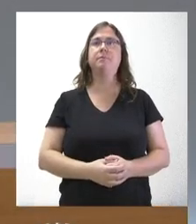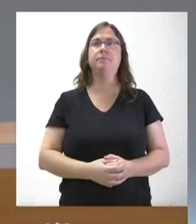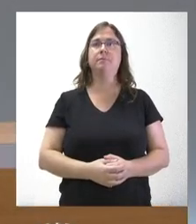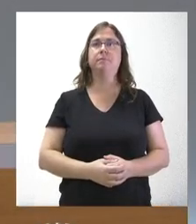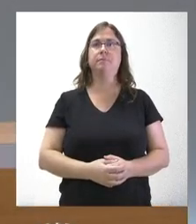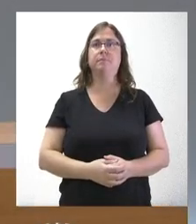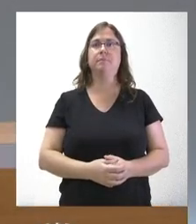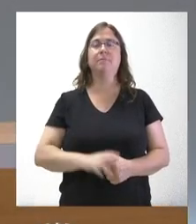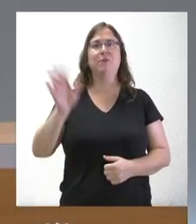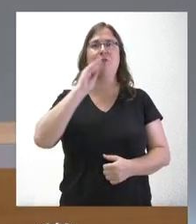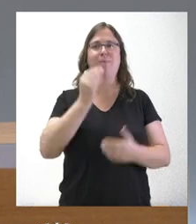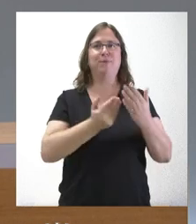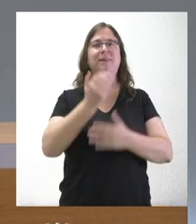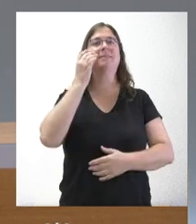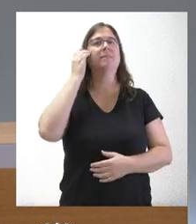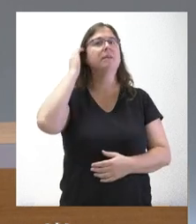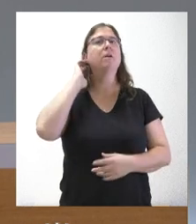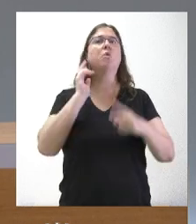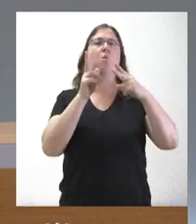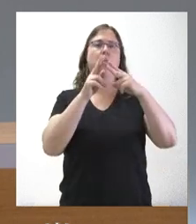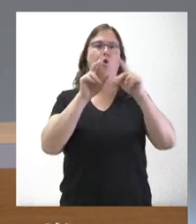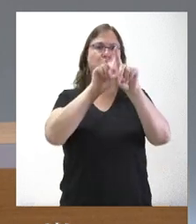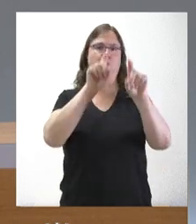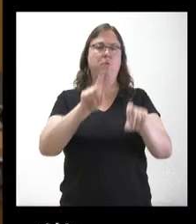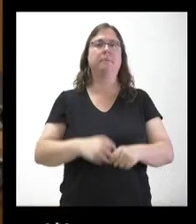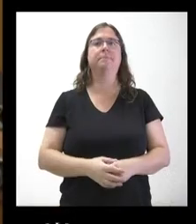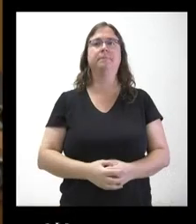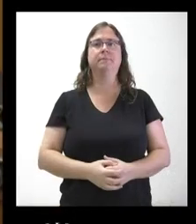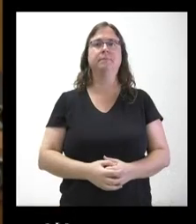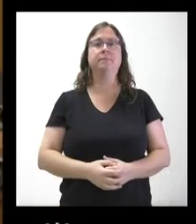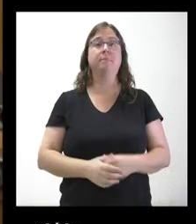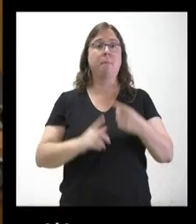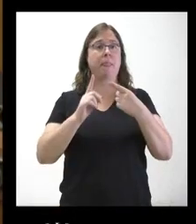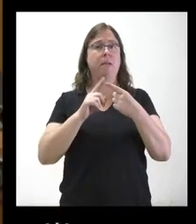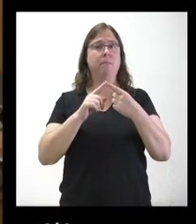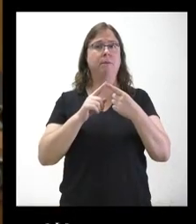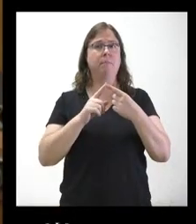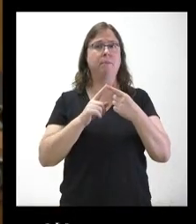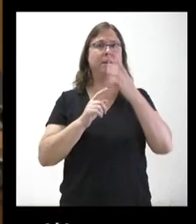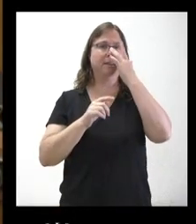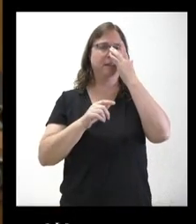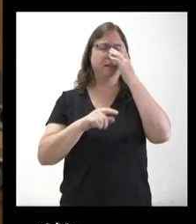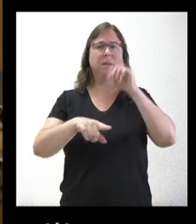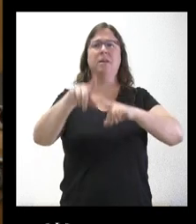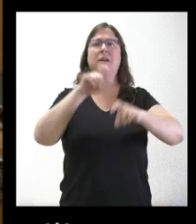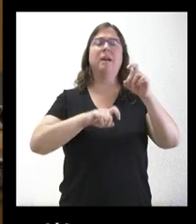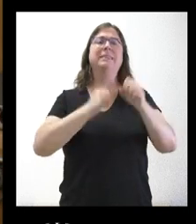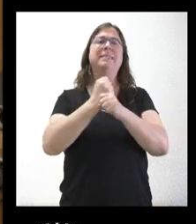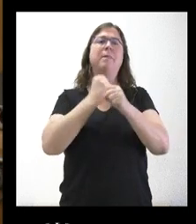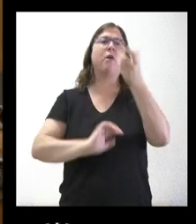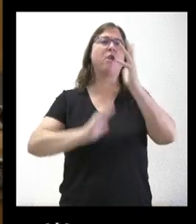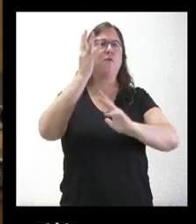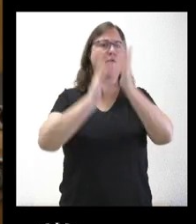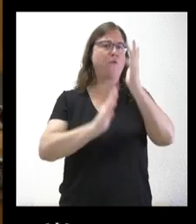Hola, buenas. Un par de cuestiones. La primera, la Asociación de Trabajadores de Incendios Forestales de Castilla y León